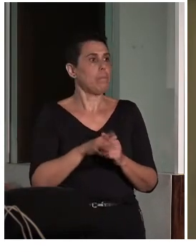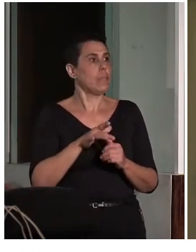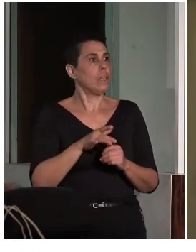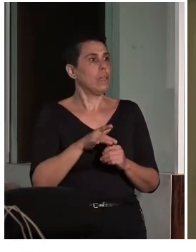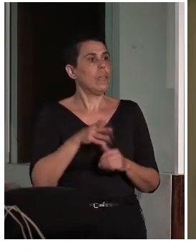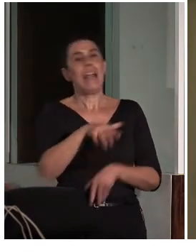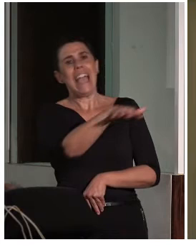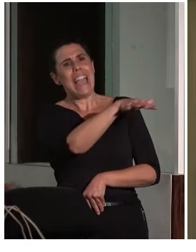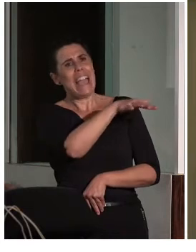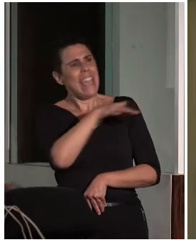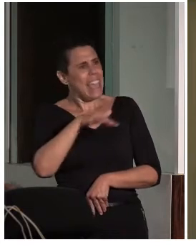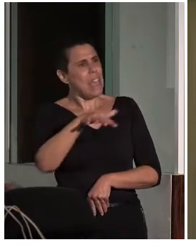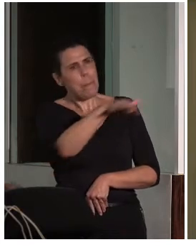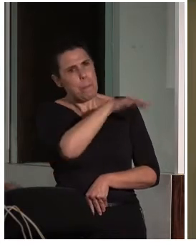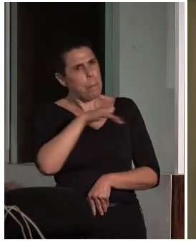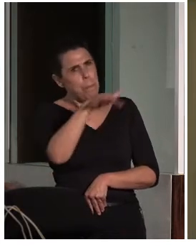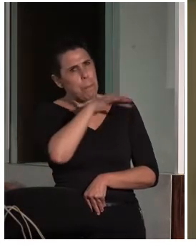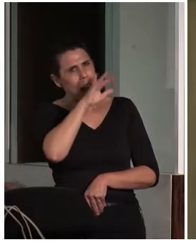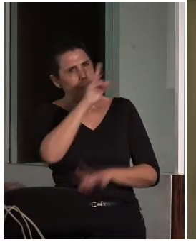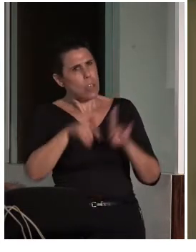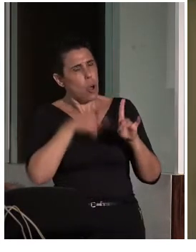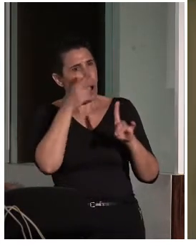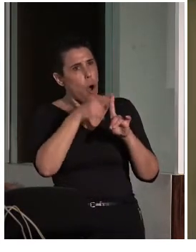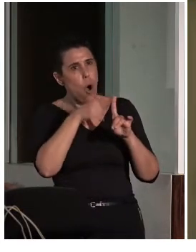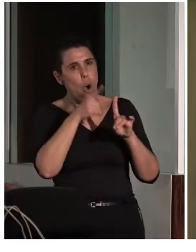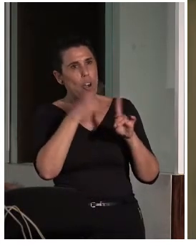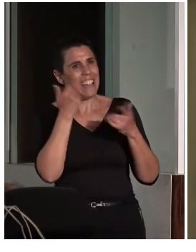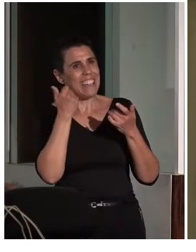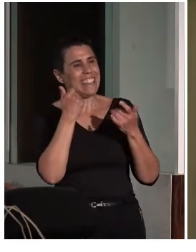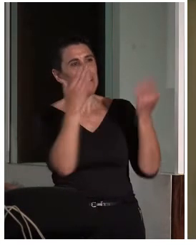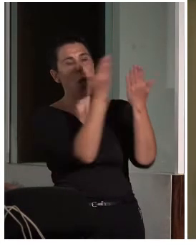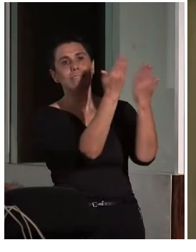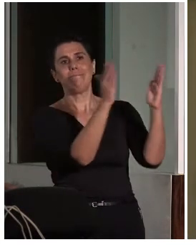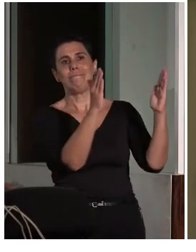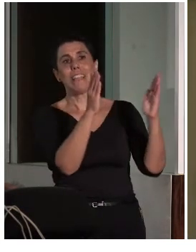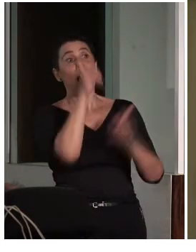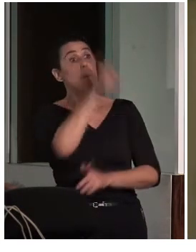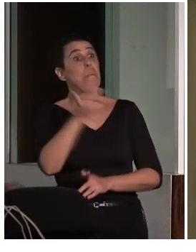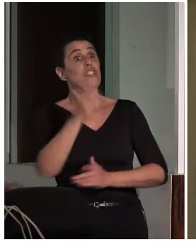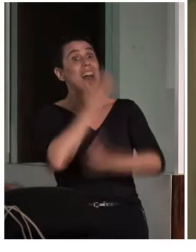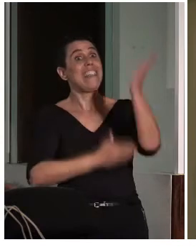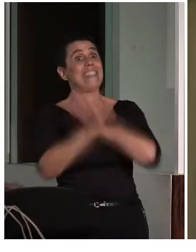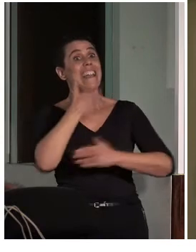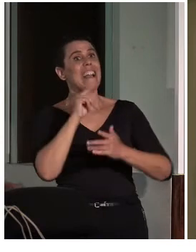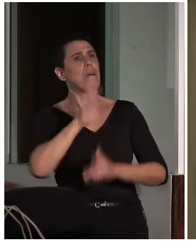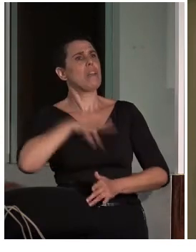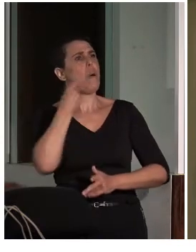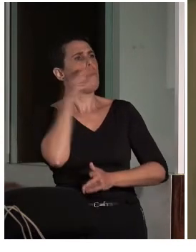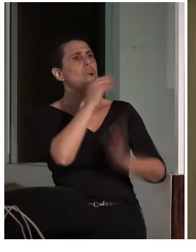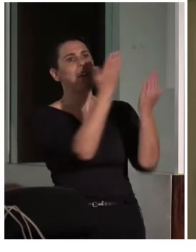espacio para las expresiones artísticas de las personas con discapacidad y sobre todo de salud mental.